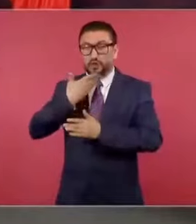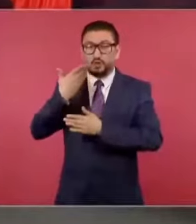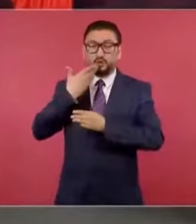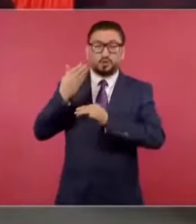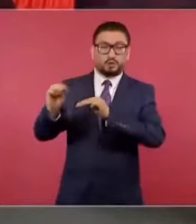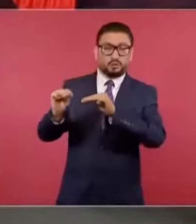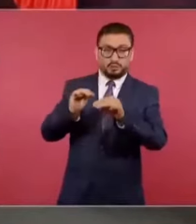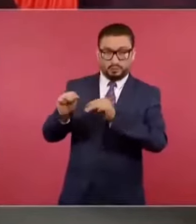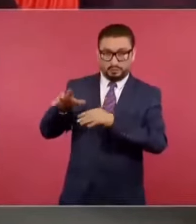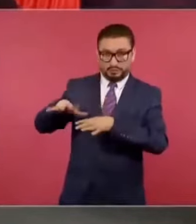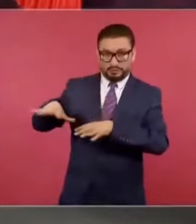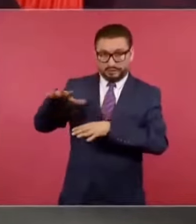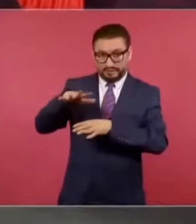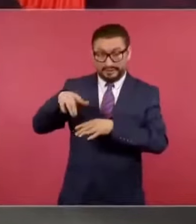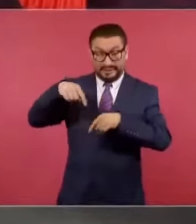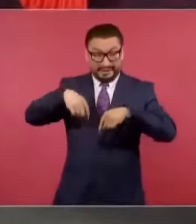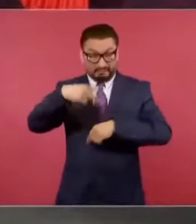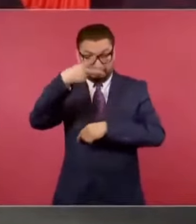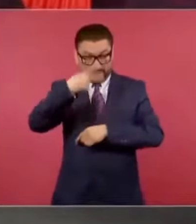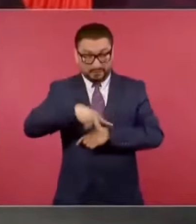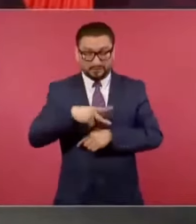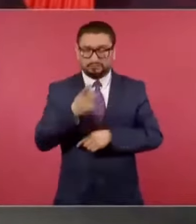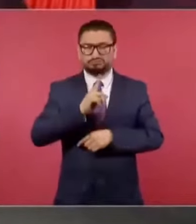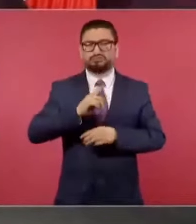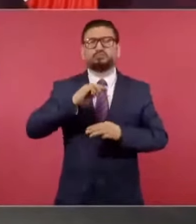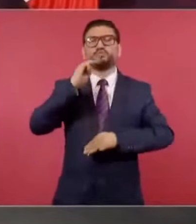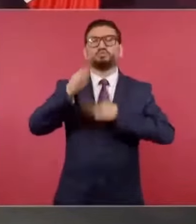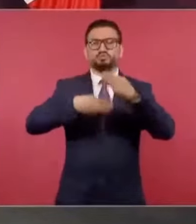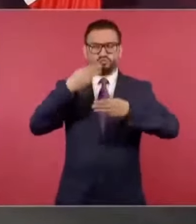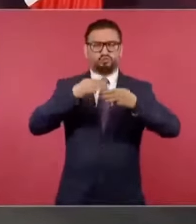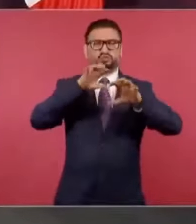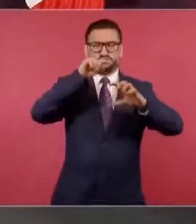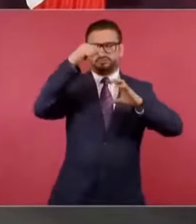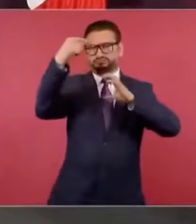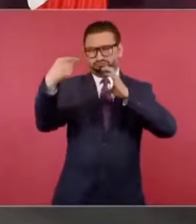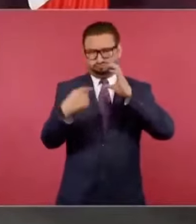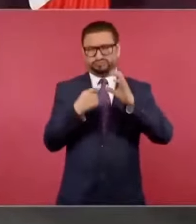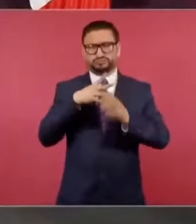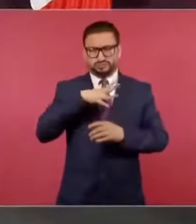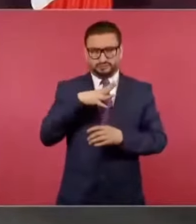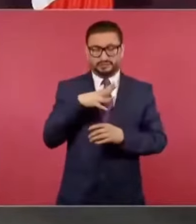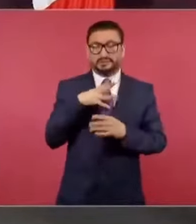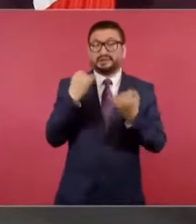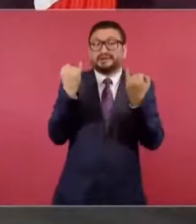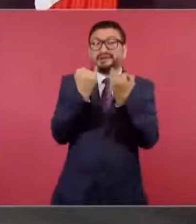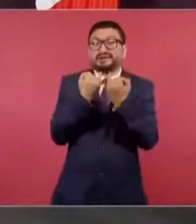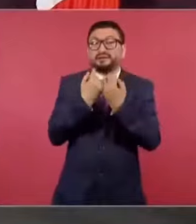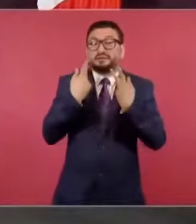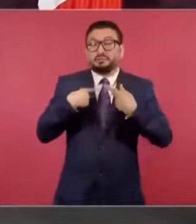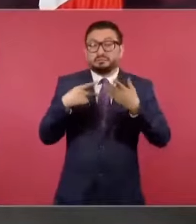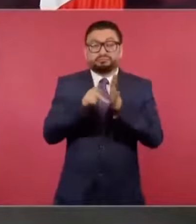sino en todo el mundo, y con los medios,